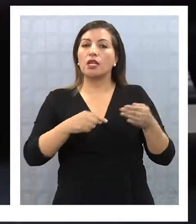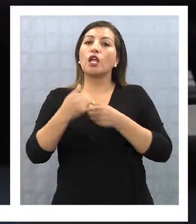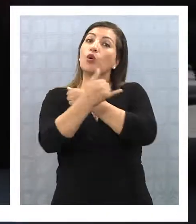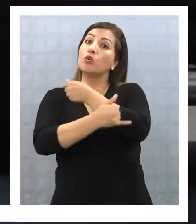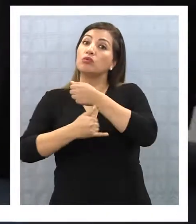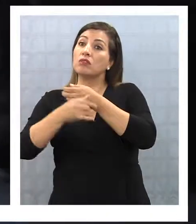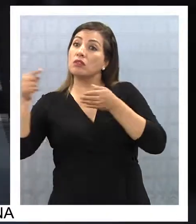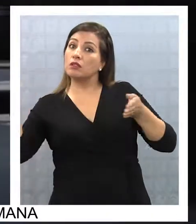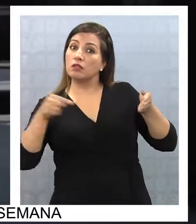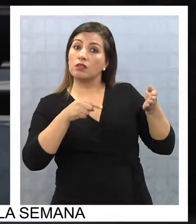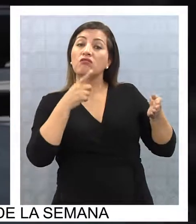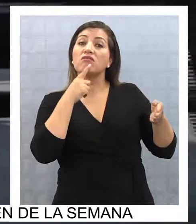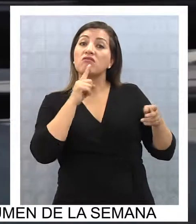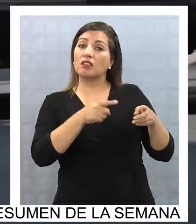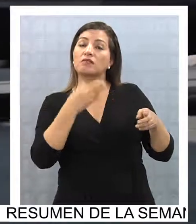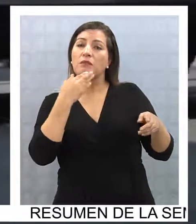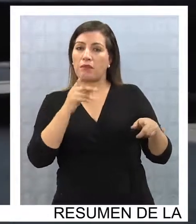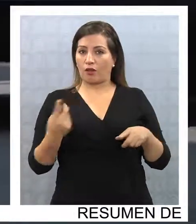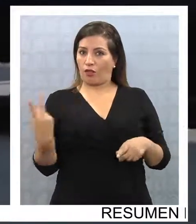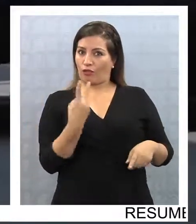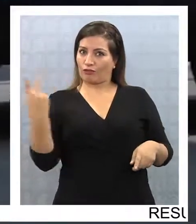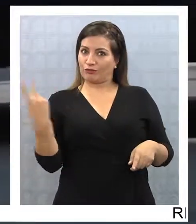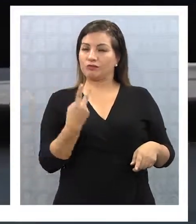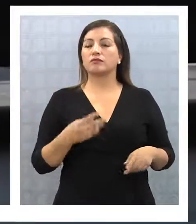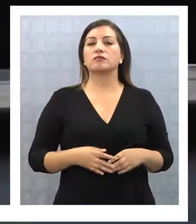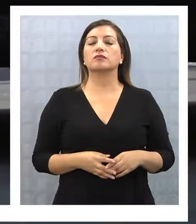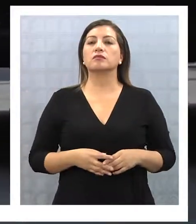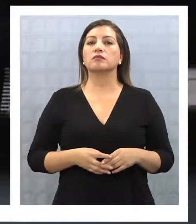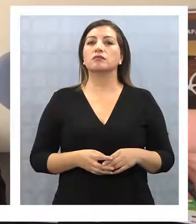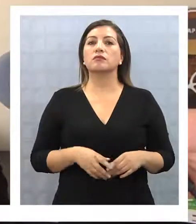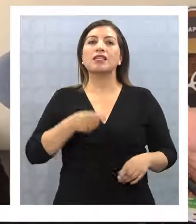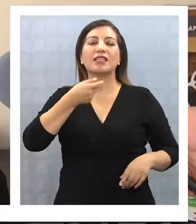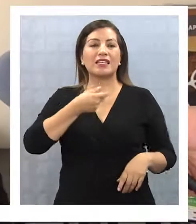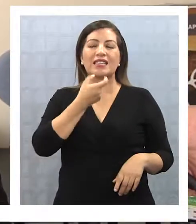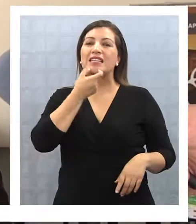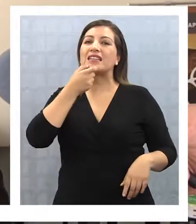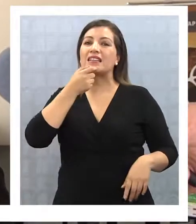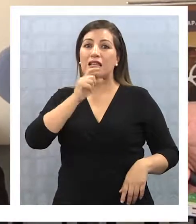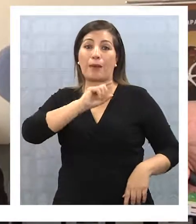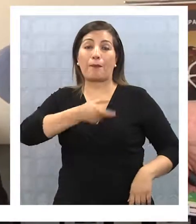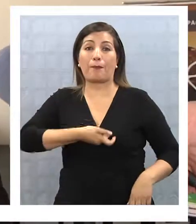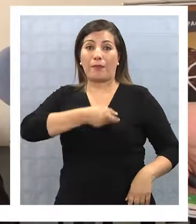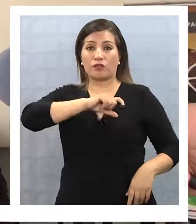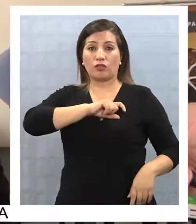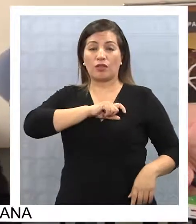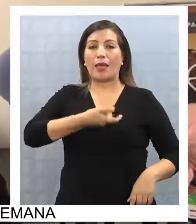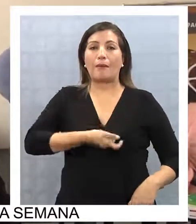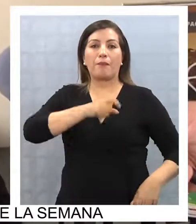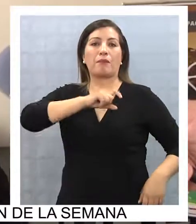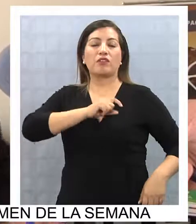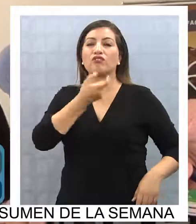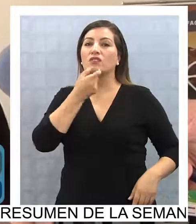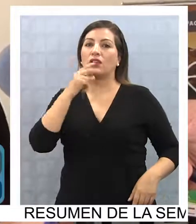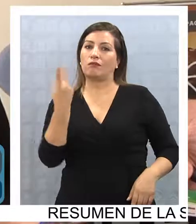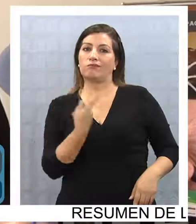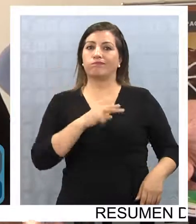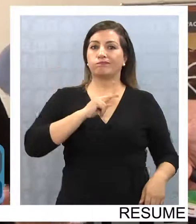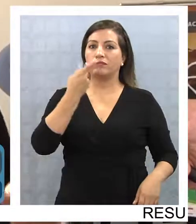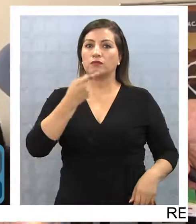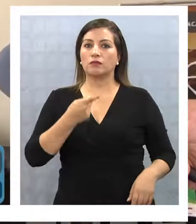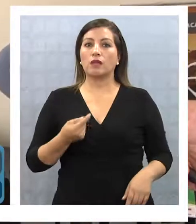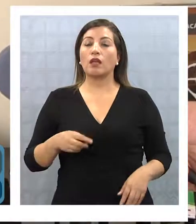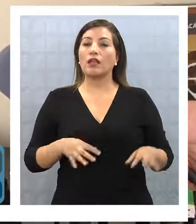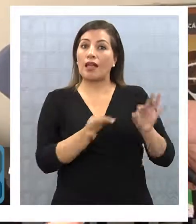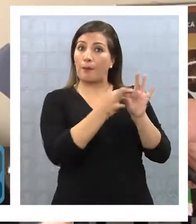turista como de parte del taxista. Sé que la traducción es inglés-español y español-inglés, es decir, va a permitir con una dirección de